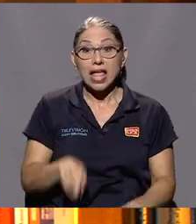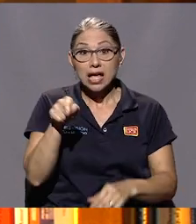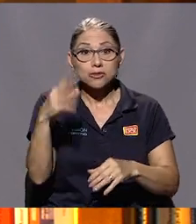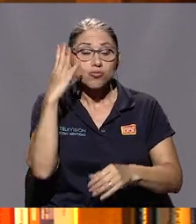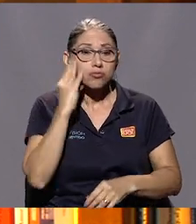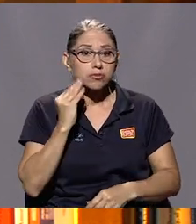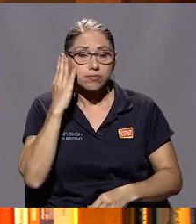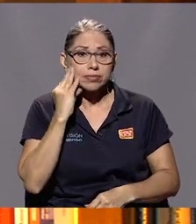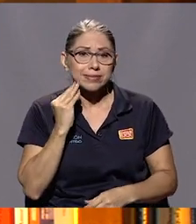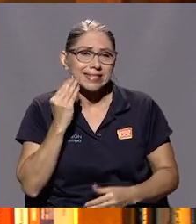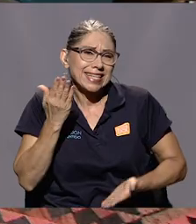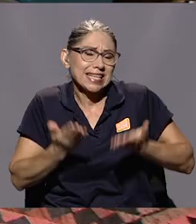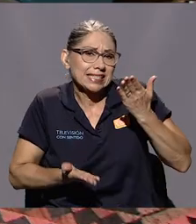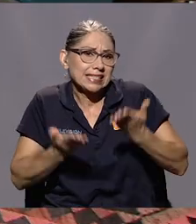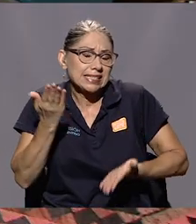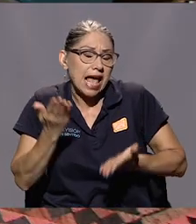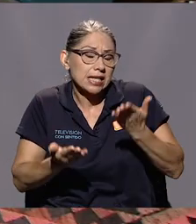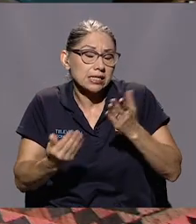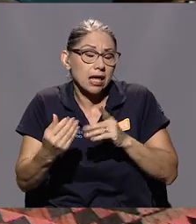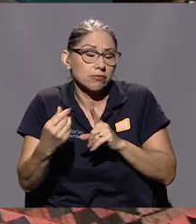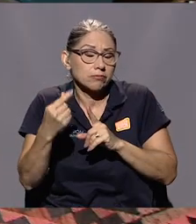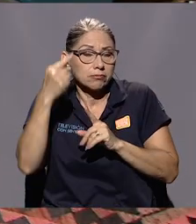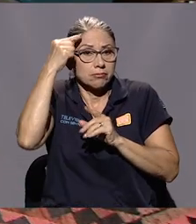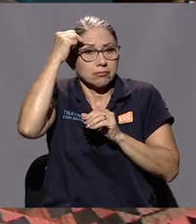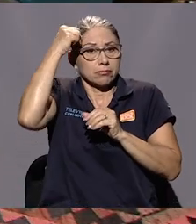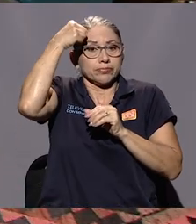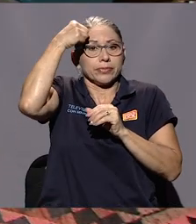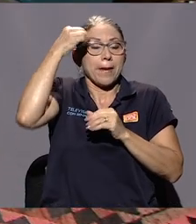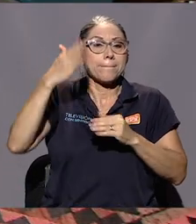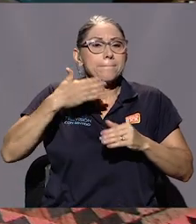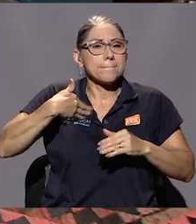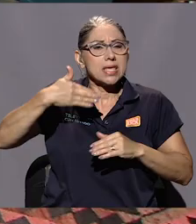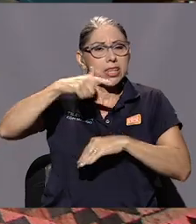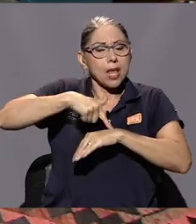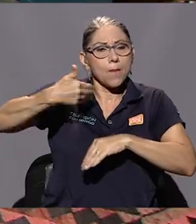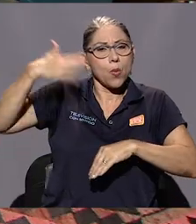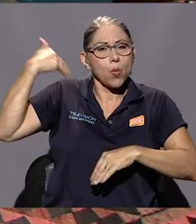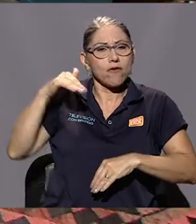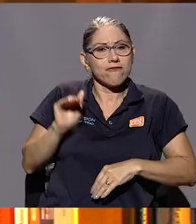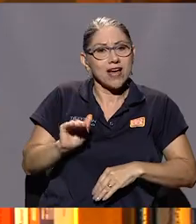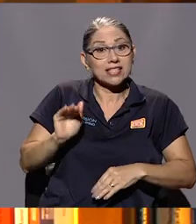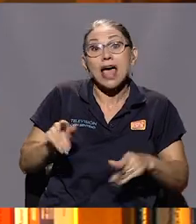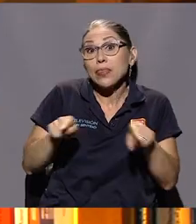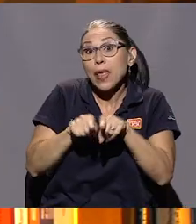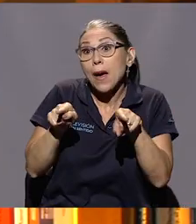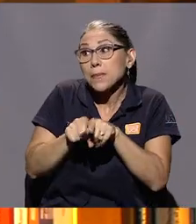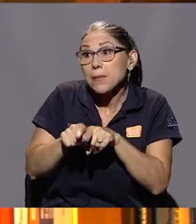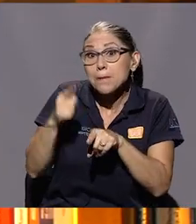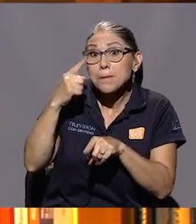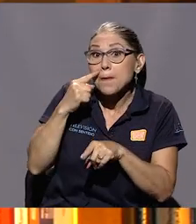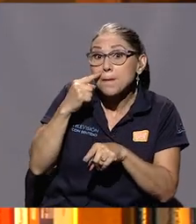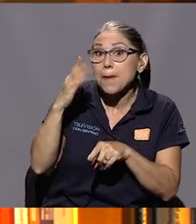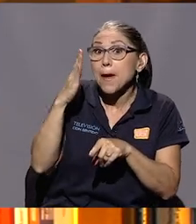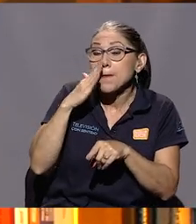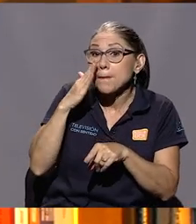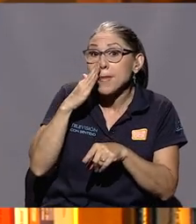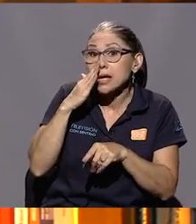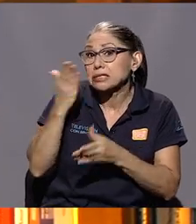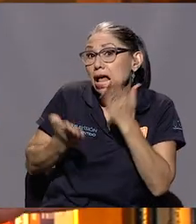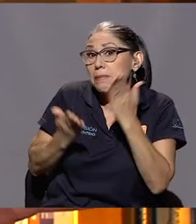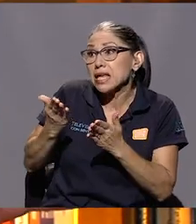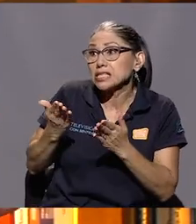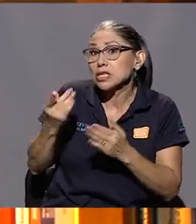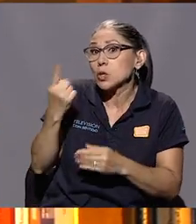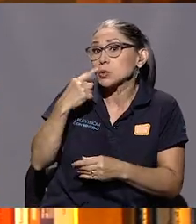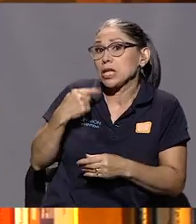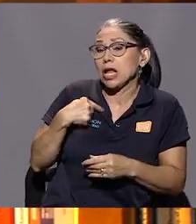Esta es una anécdota que quizás que marcó mi infancia, porque además mamá y papá nos deben haber dicho a mi hermano y a mí que no